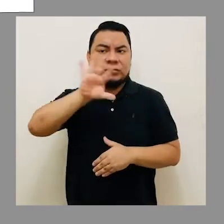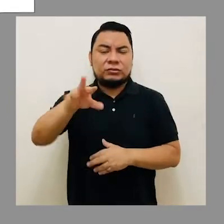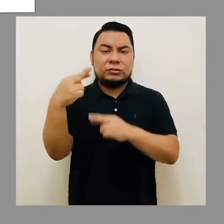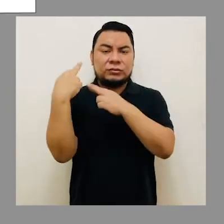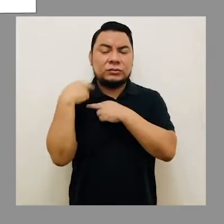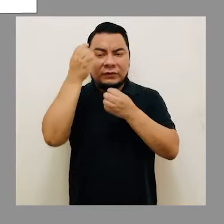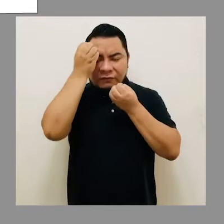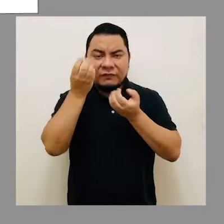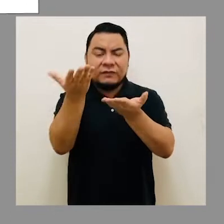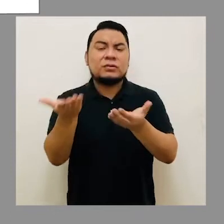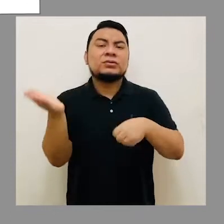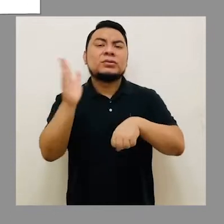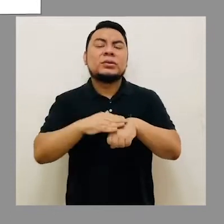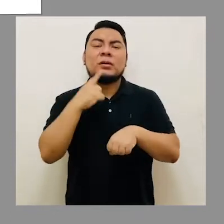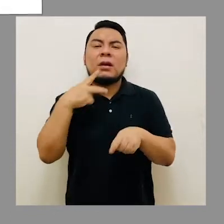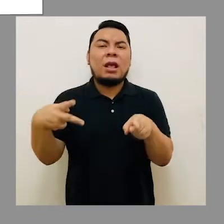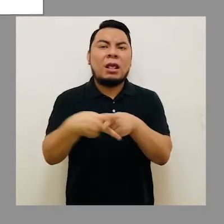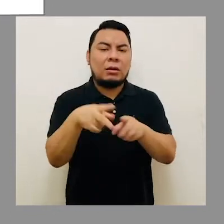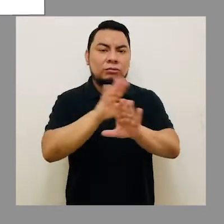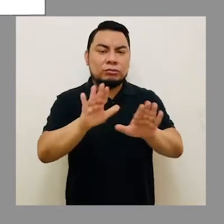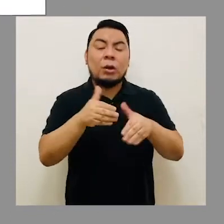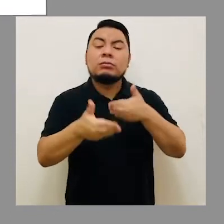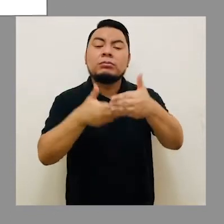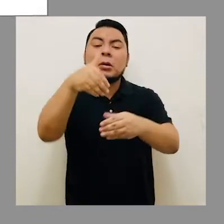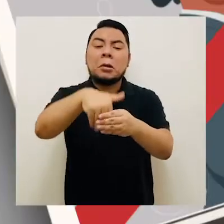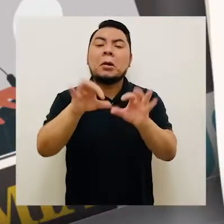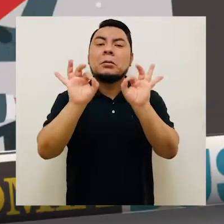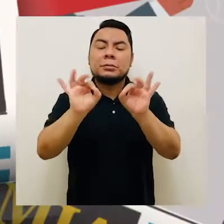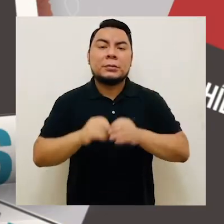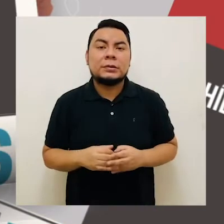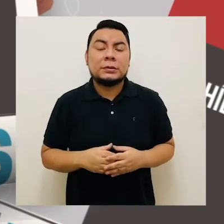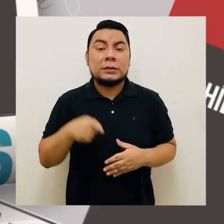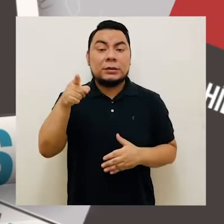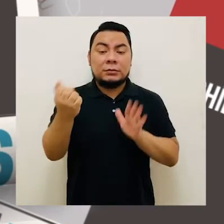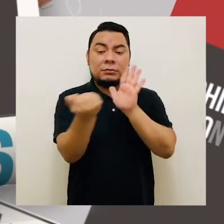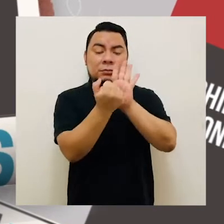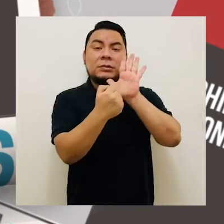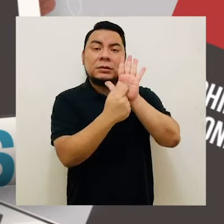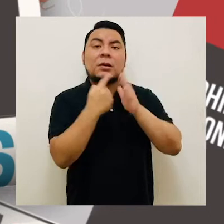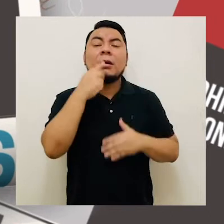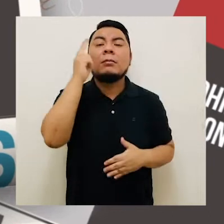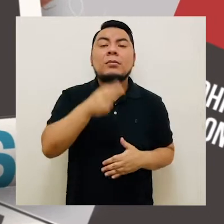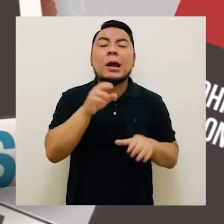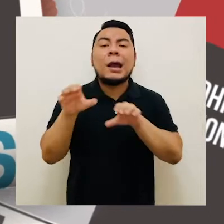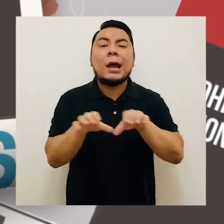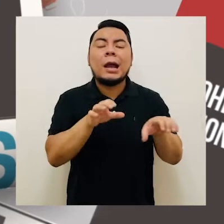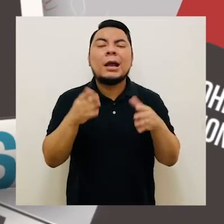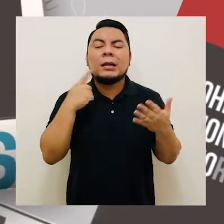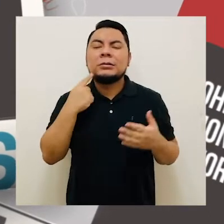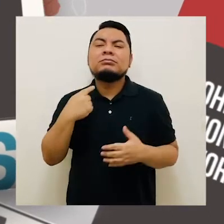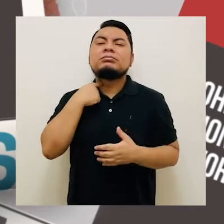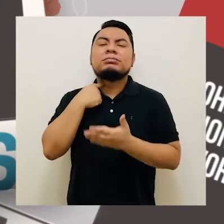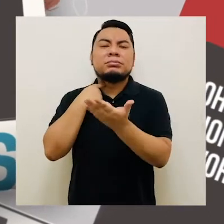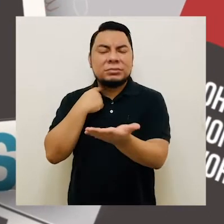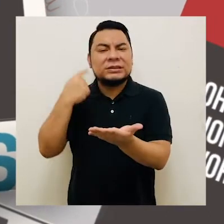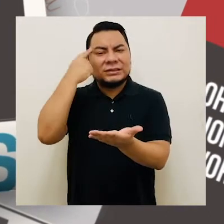funciones, informándose sobre los impedimentos que rigen durante el periodo electoral. En el Decreto Supremo, se prohíbe realizar acciones que